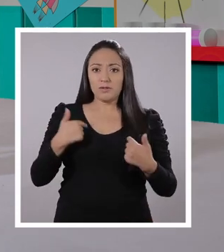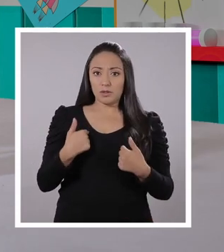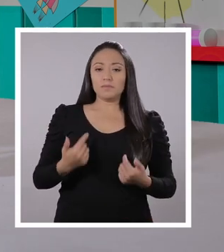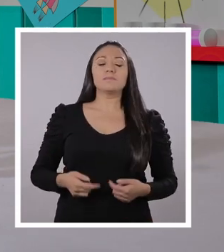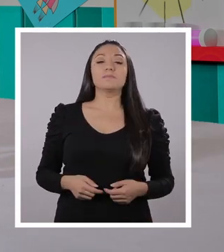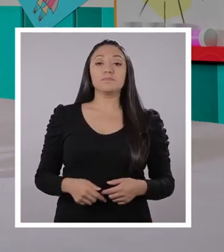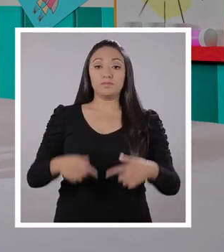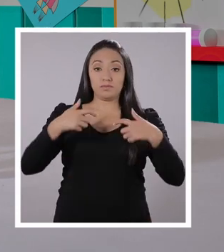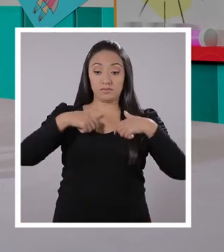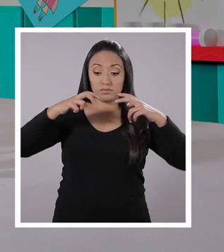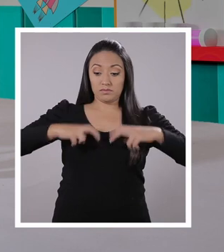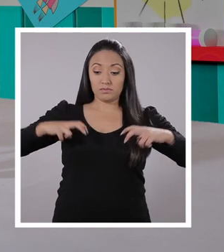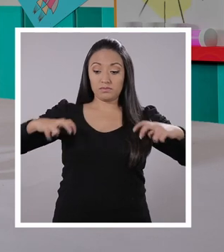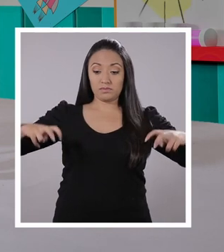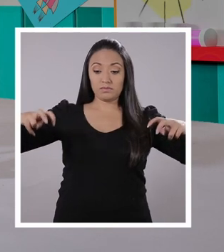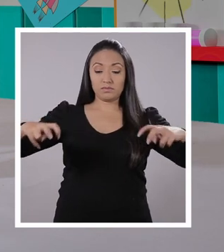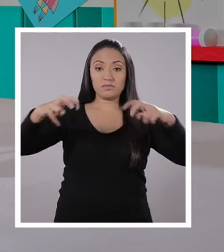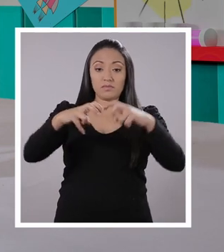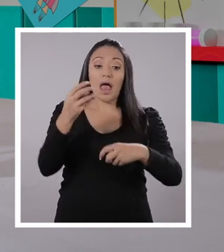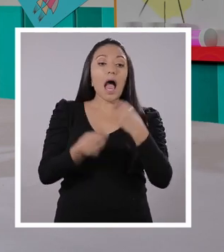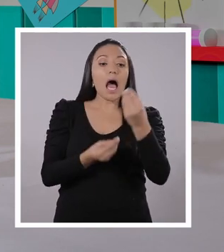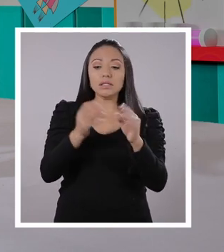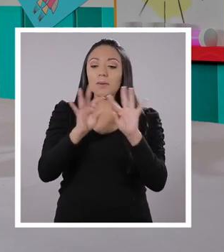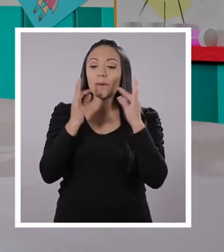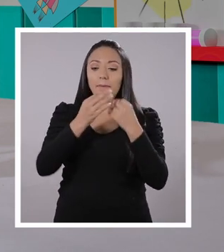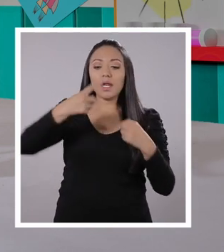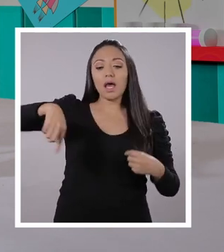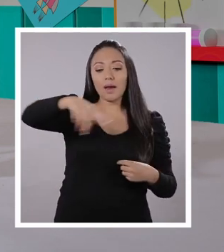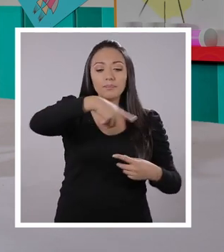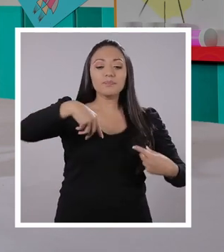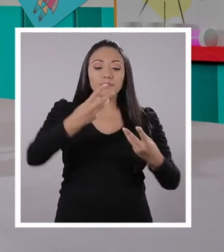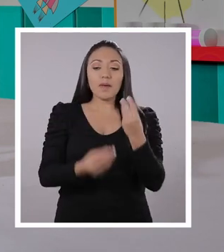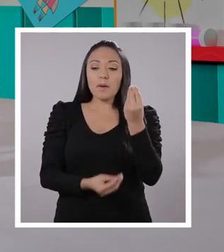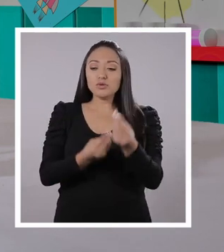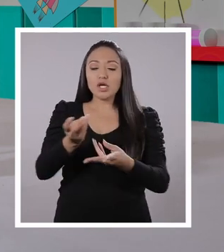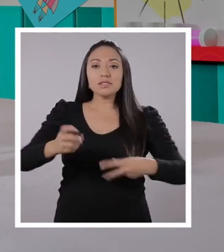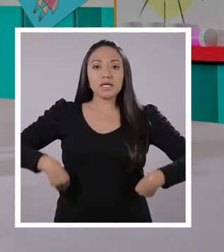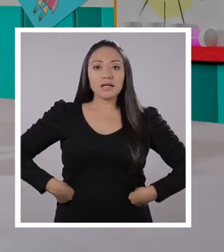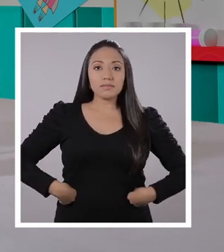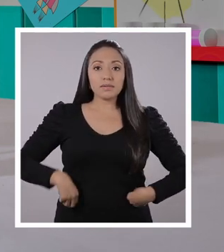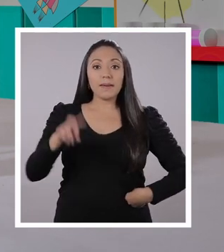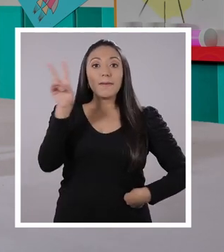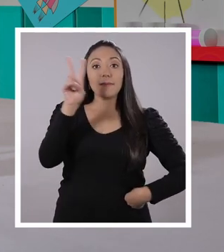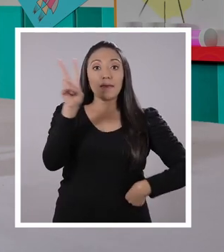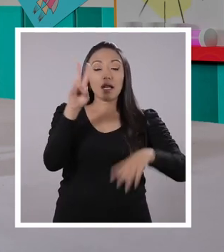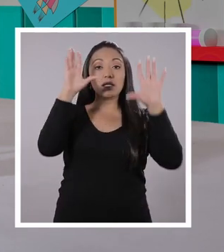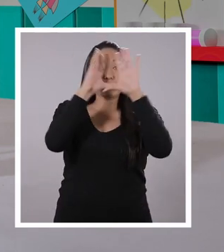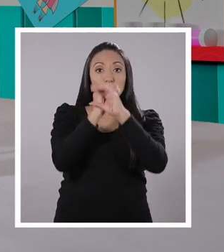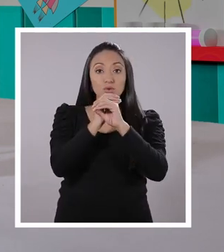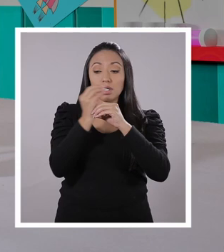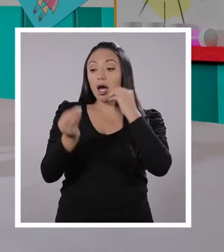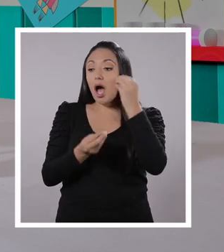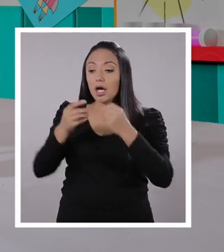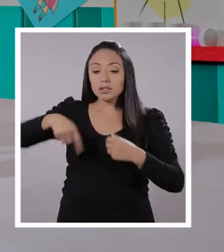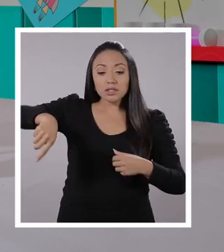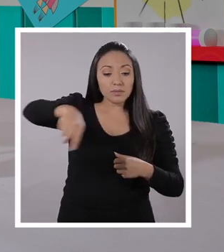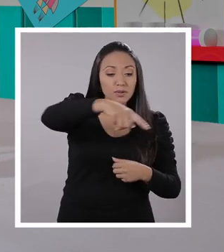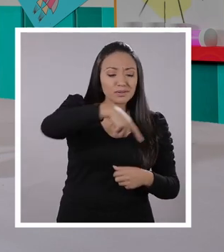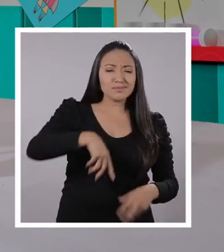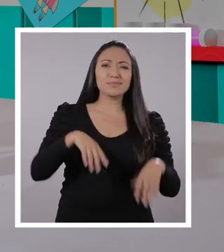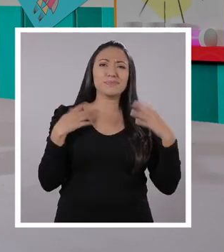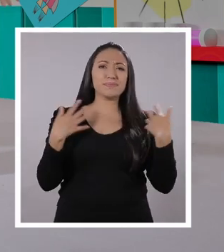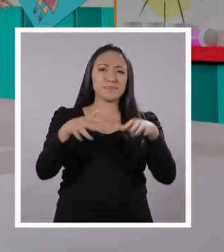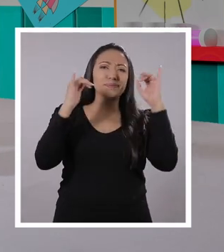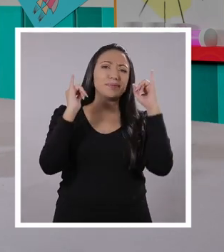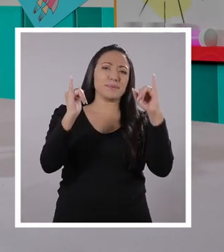Nosotros nos reunimos y nos sentamos para ver qué actividad podemos hacer con mi familia los viernes por la noche. Y así nos divertimos un